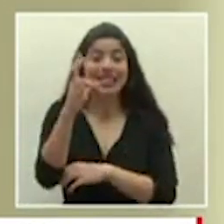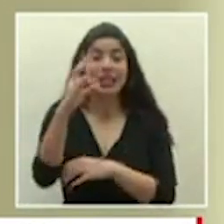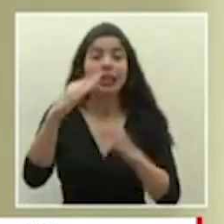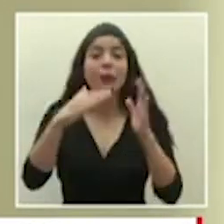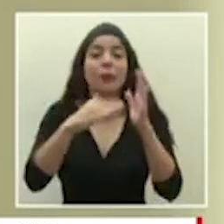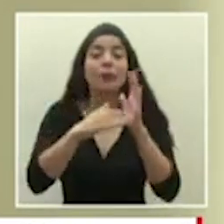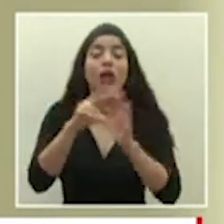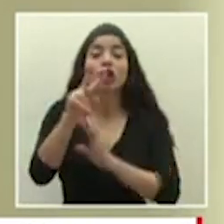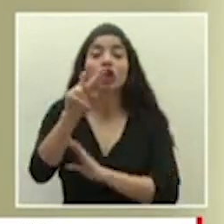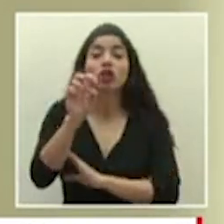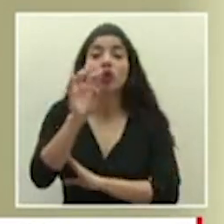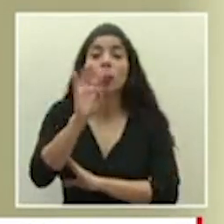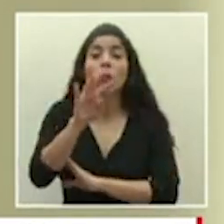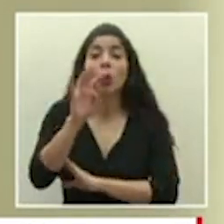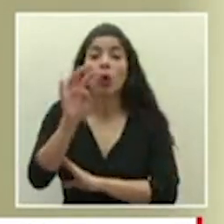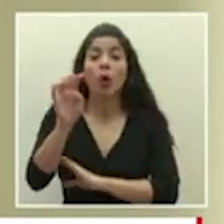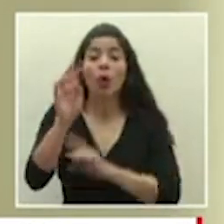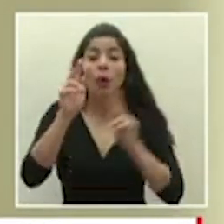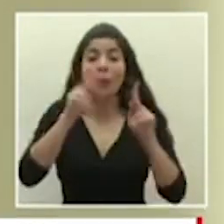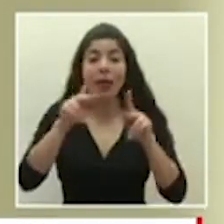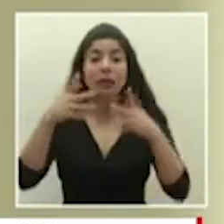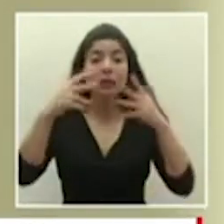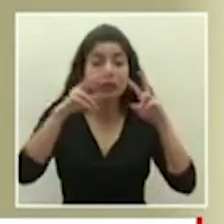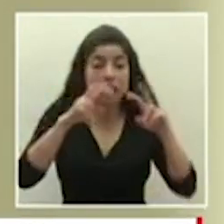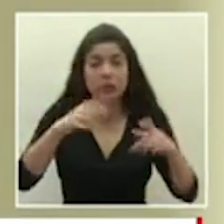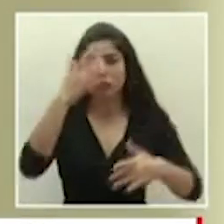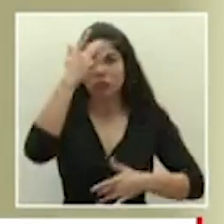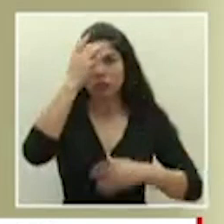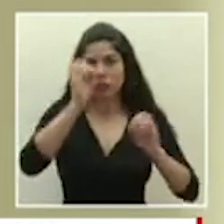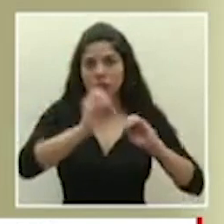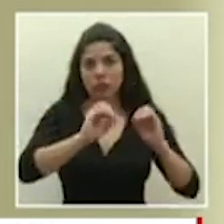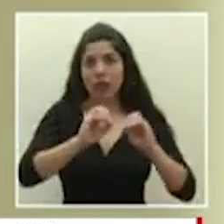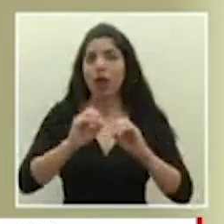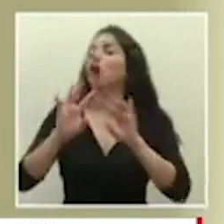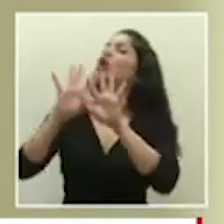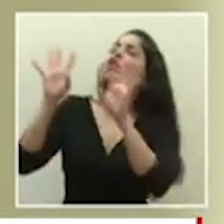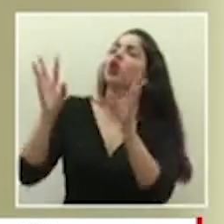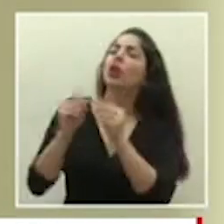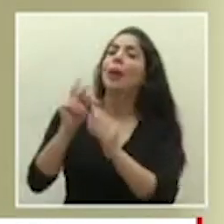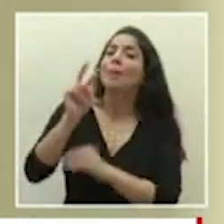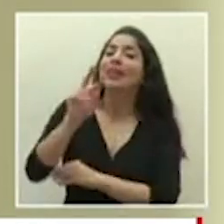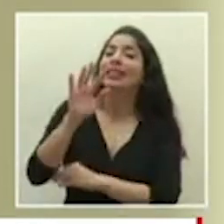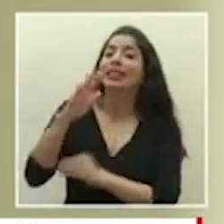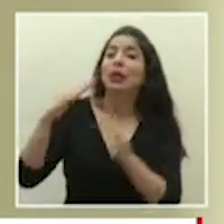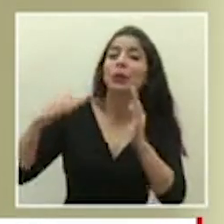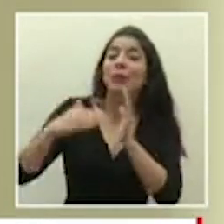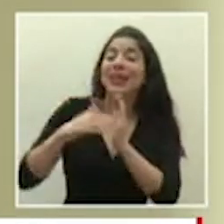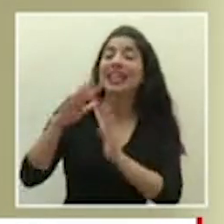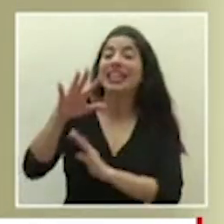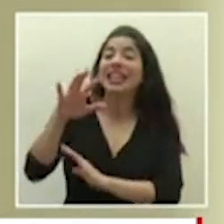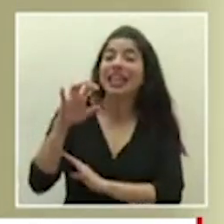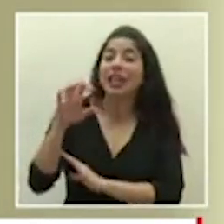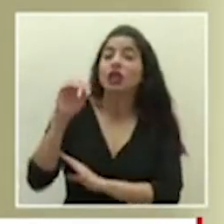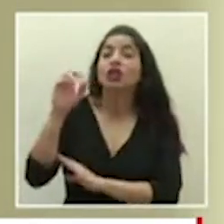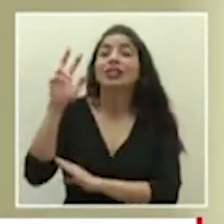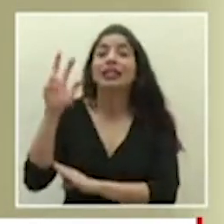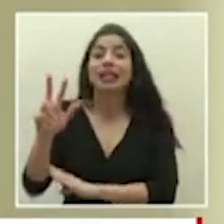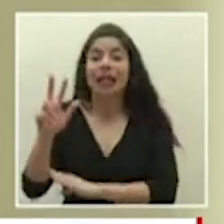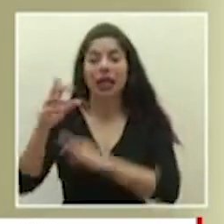.244 personas y se han procesado un total de 25.503 muestras.